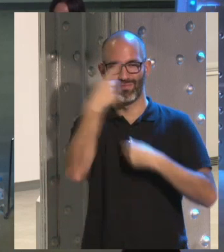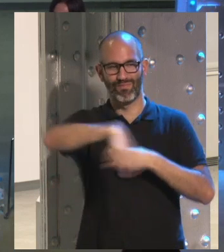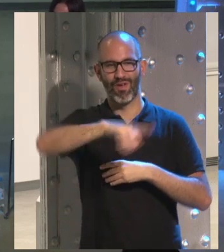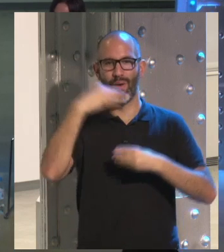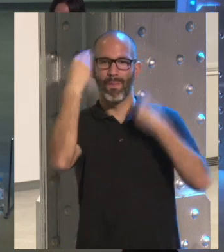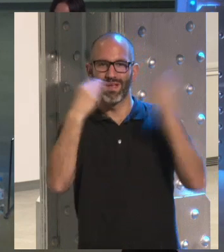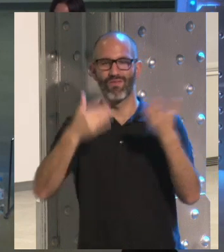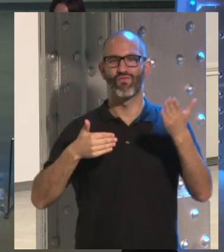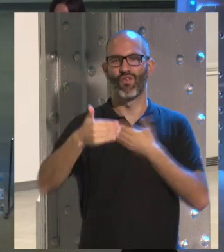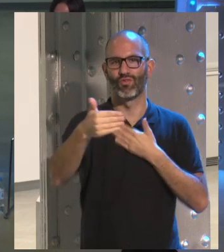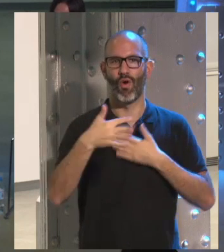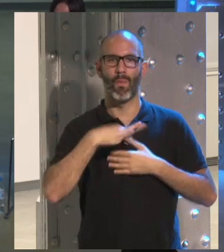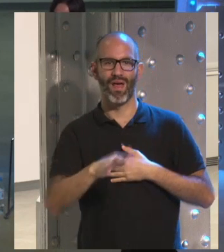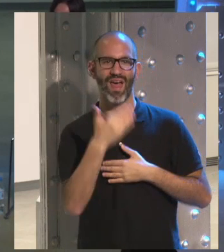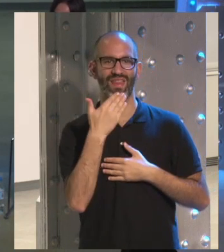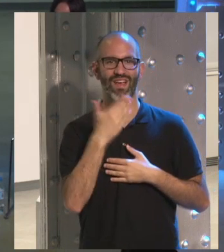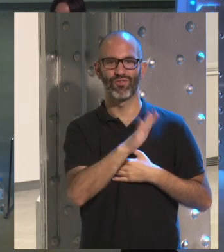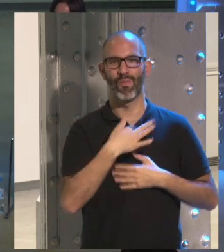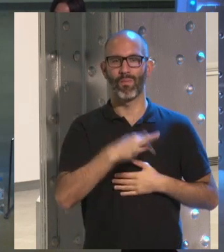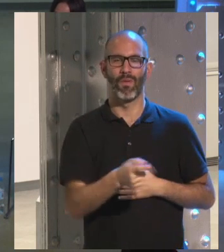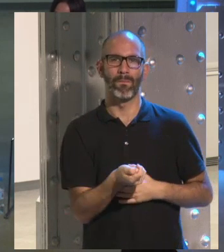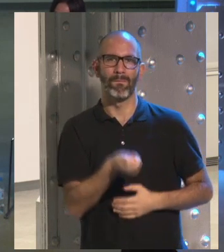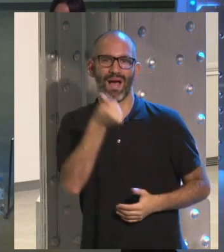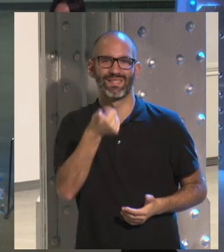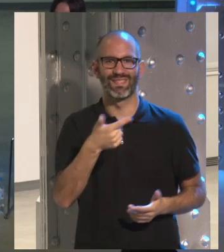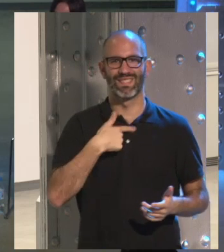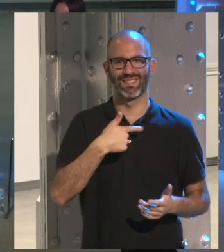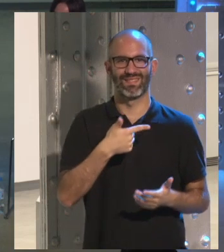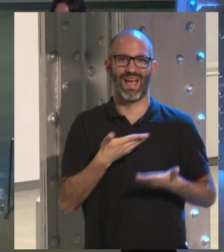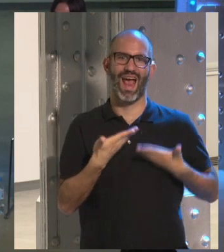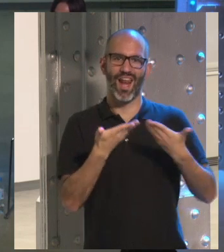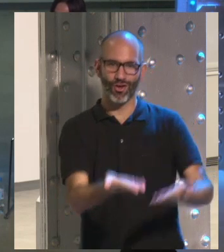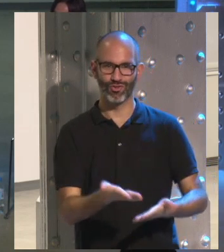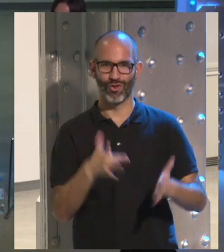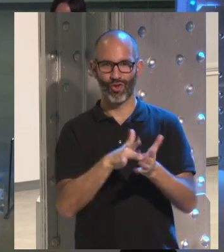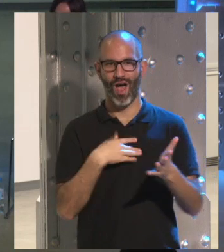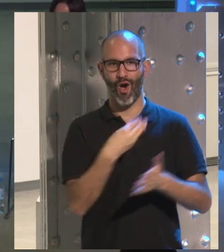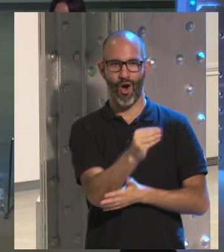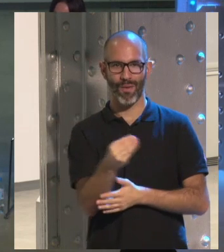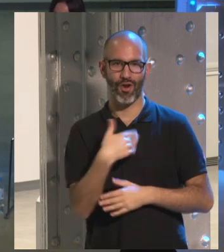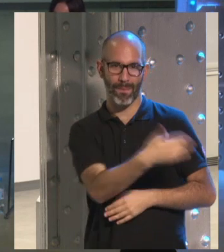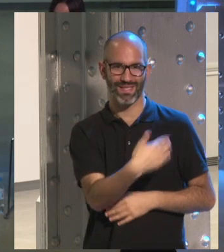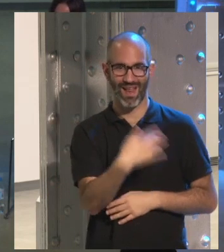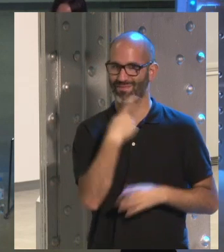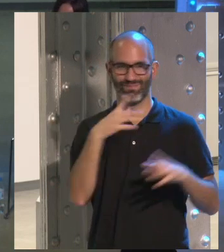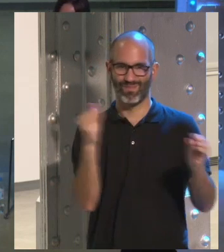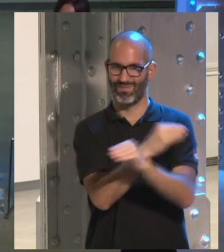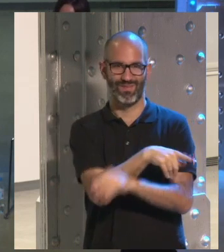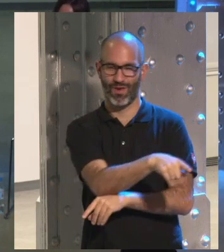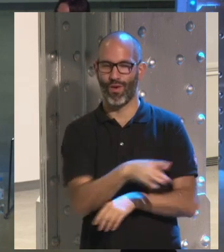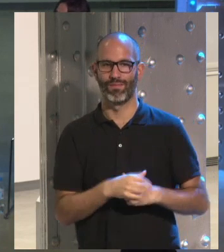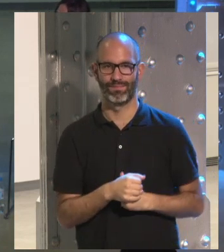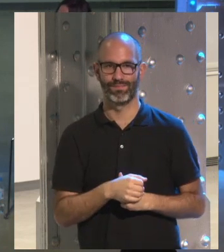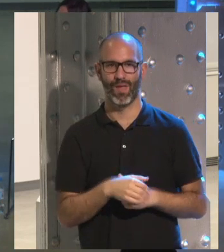pares, que la gente de su edad va a ser más generoso con sus delicades de juventud que sus padres, están muy equivocados.